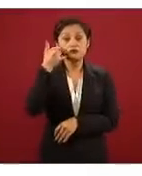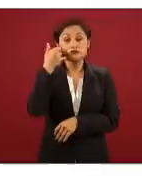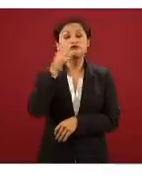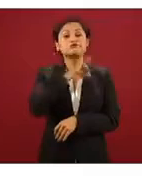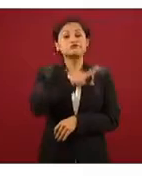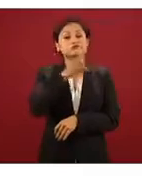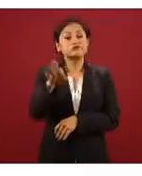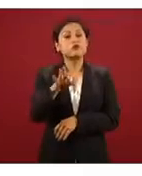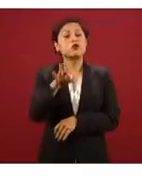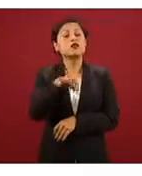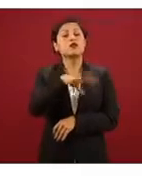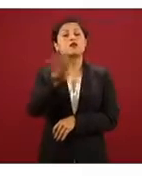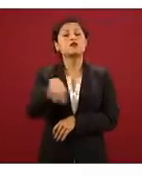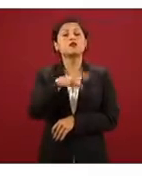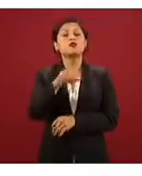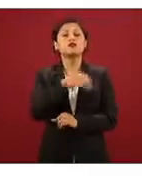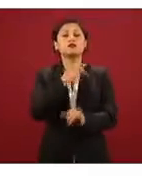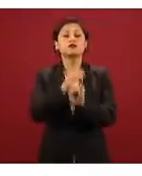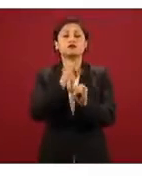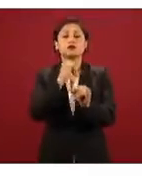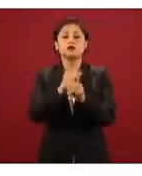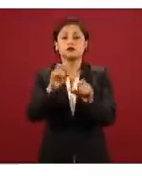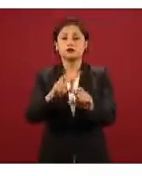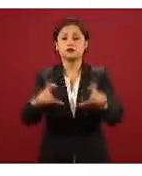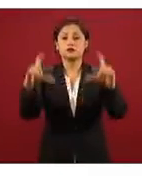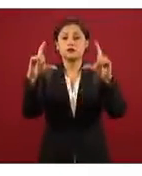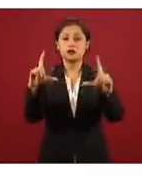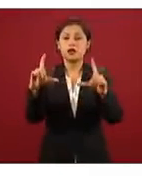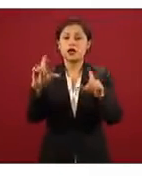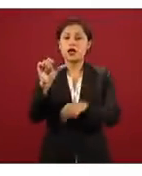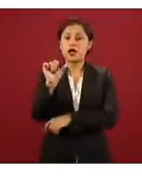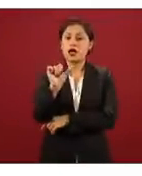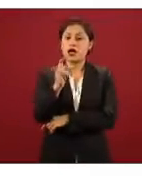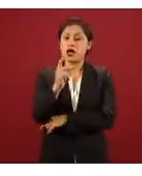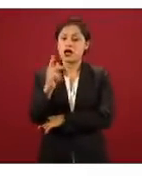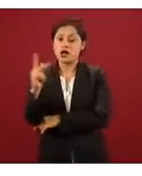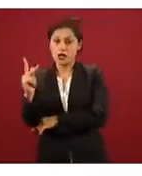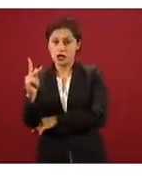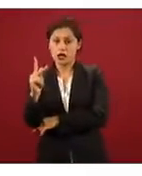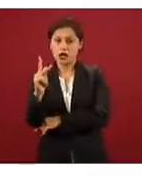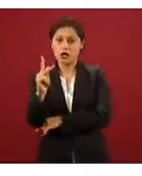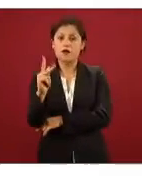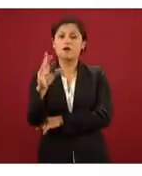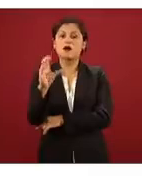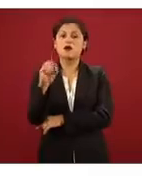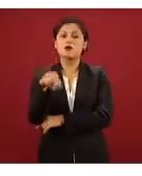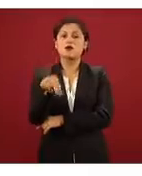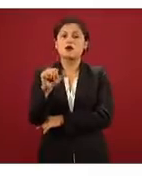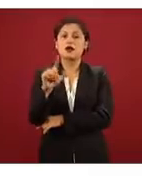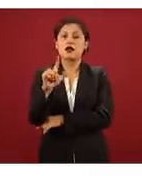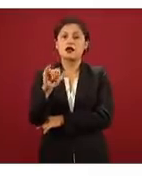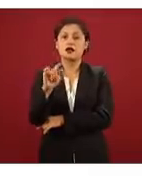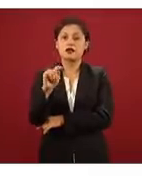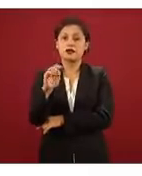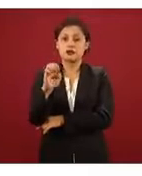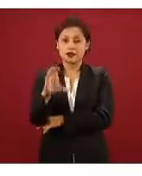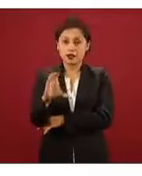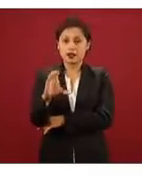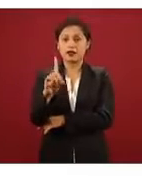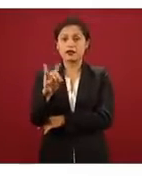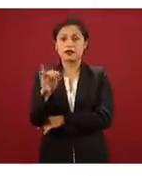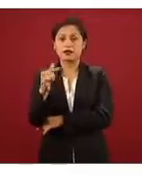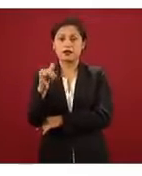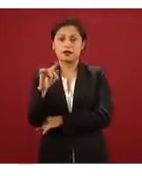ir a la sección de aplicaciones para buscar con Alitec Digital y allí pueden